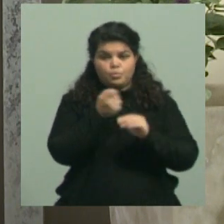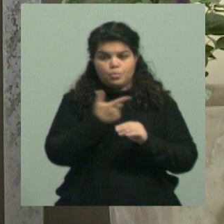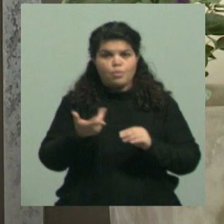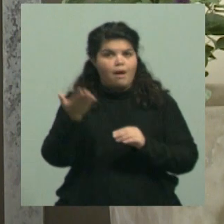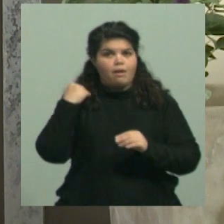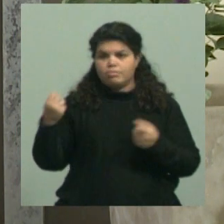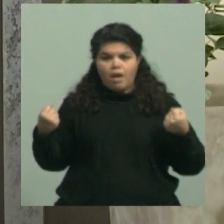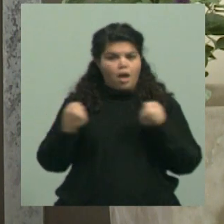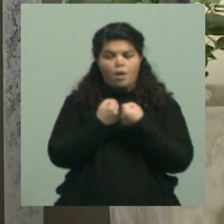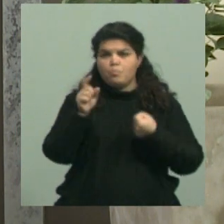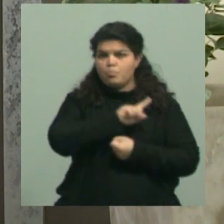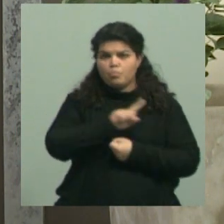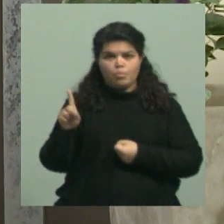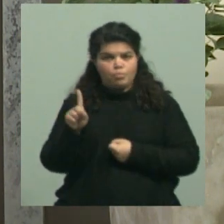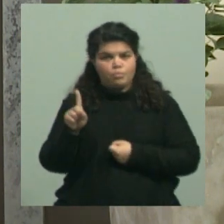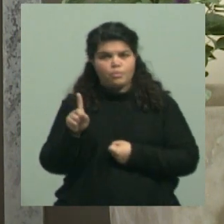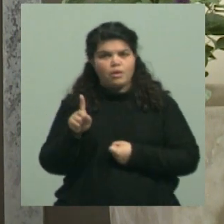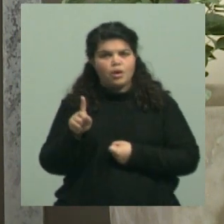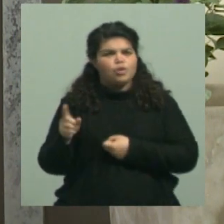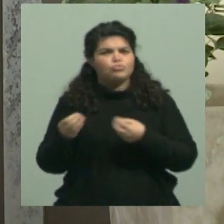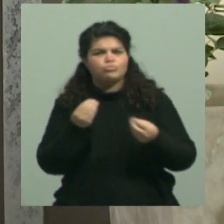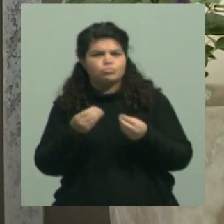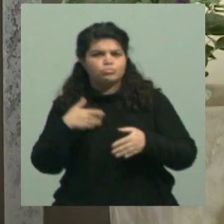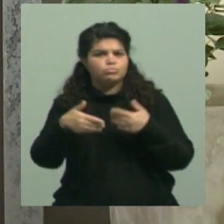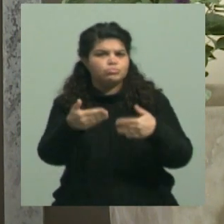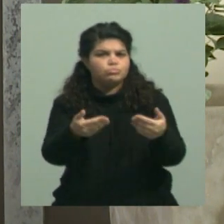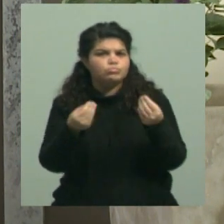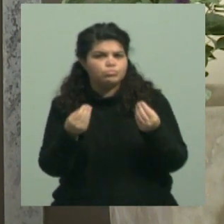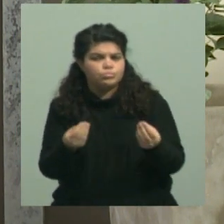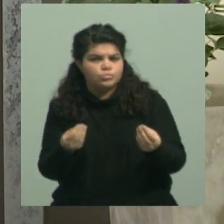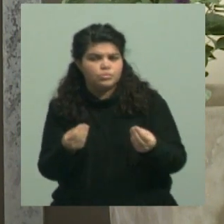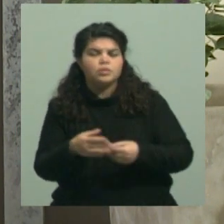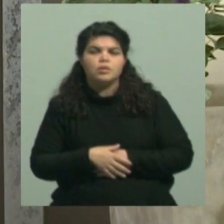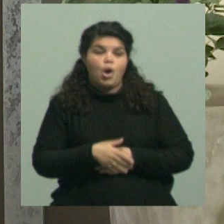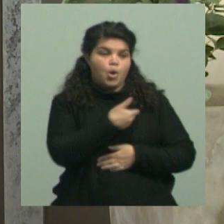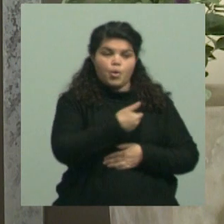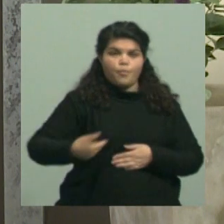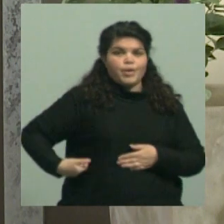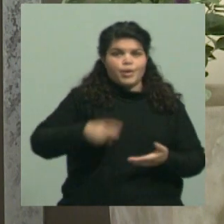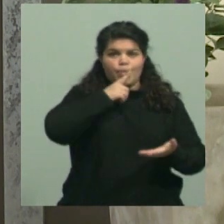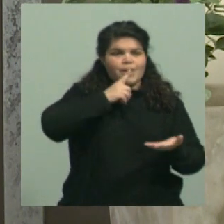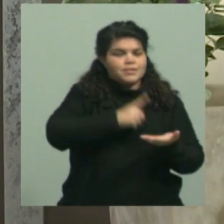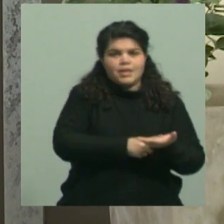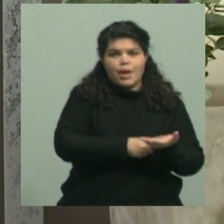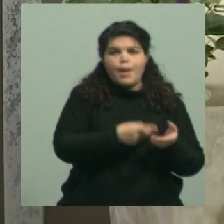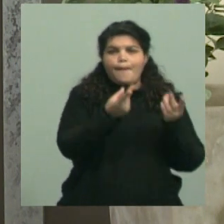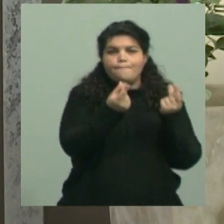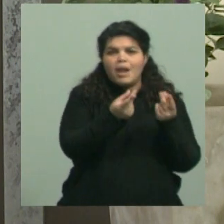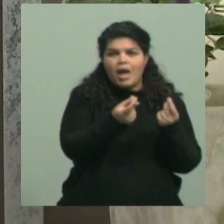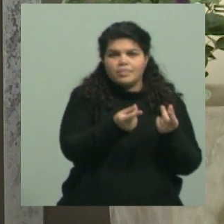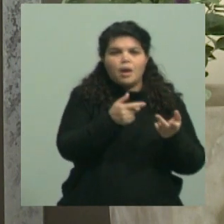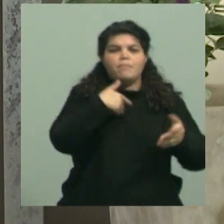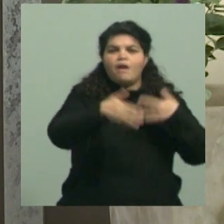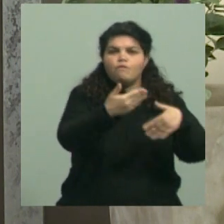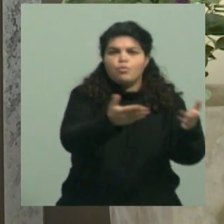referencia a esto de separar, ¿no? Lo que el gobierno también había decidido separar, que era destinar fondos y aumentar los fondos para el gasto de funcionamiento,